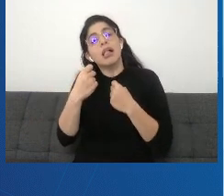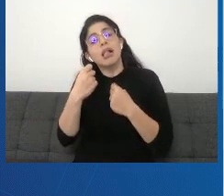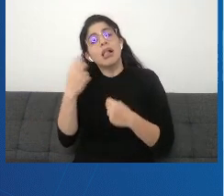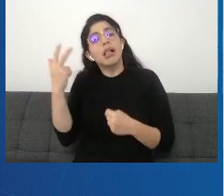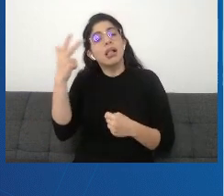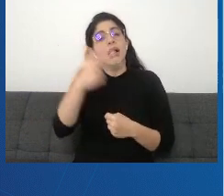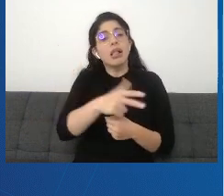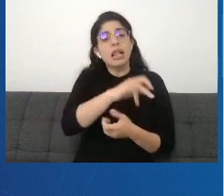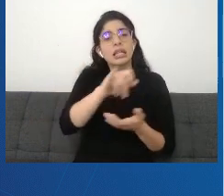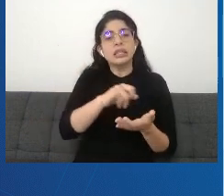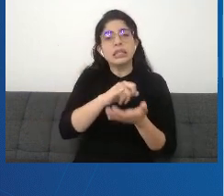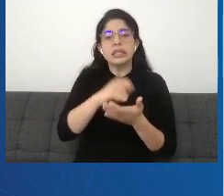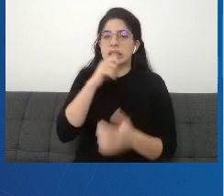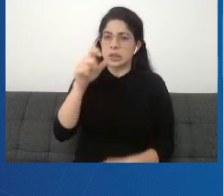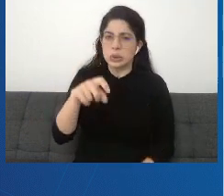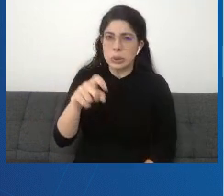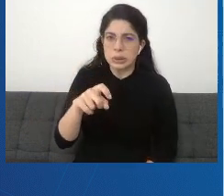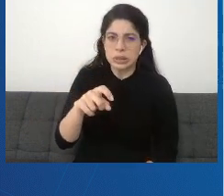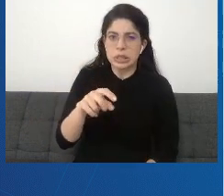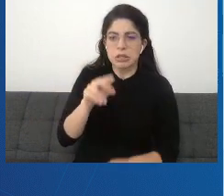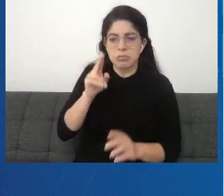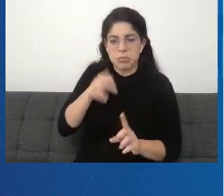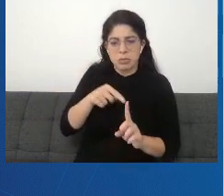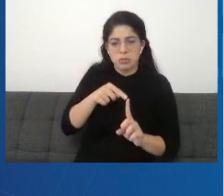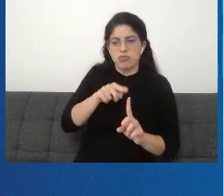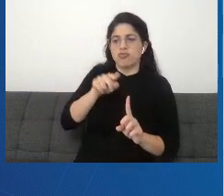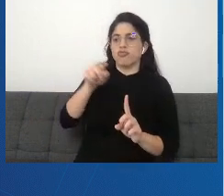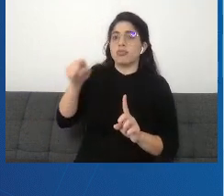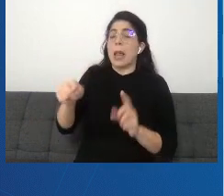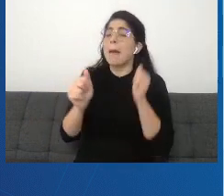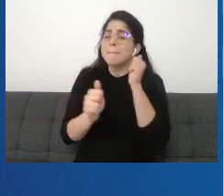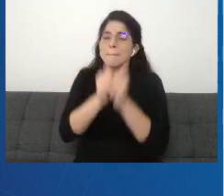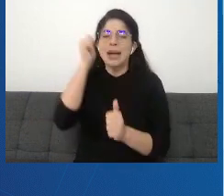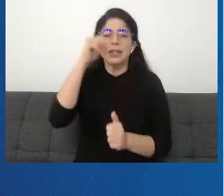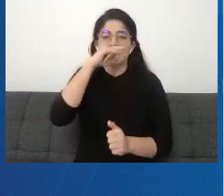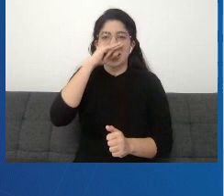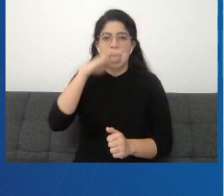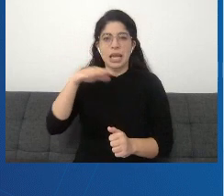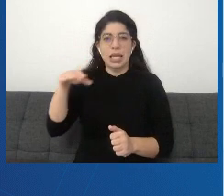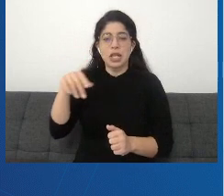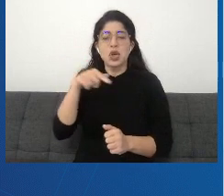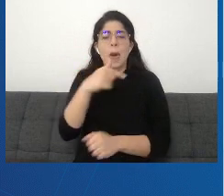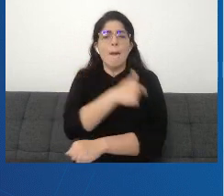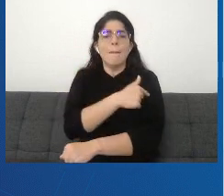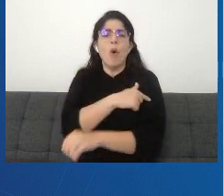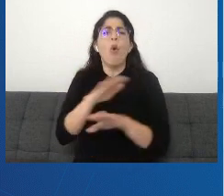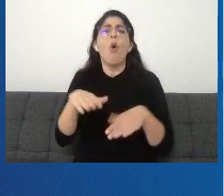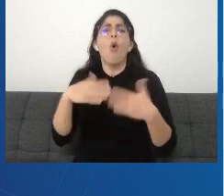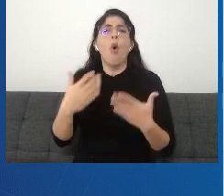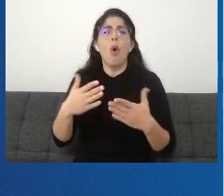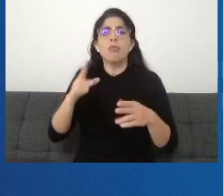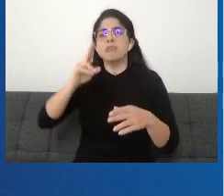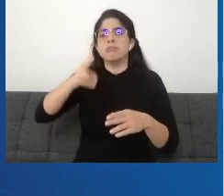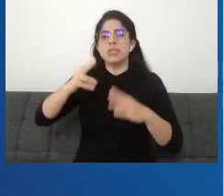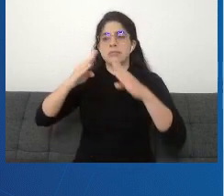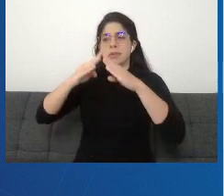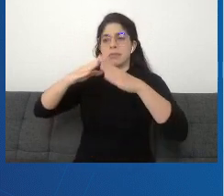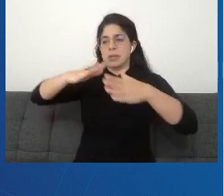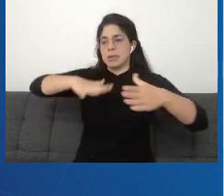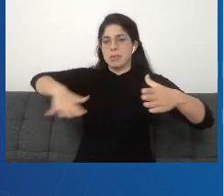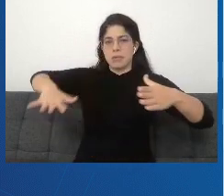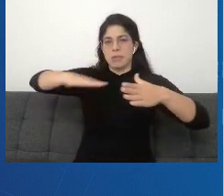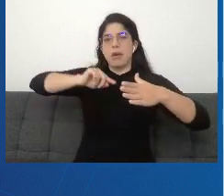San José. El grueso de los niños se van a vacunar por esta modalidad de los niños con condiciones